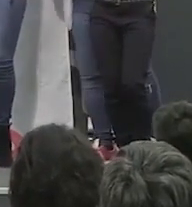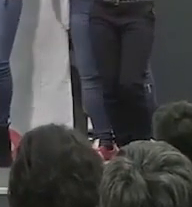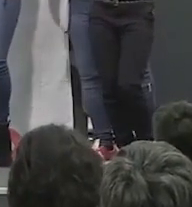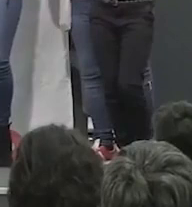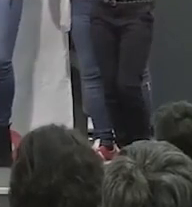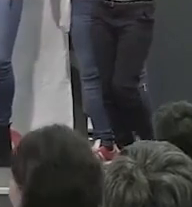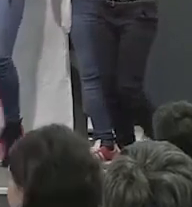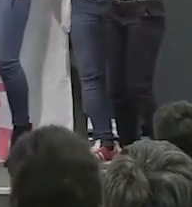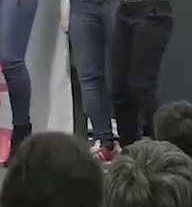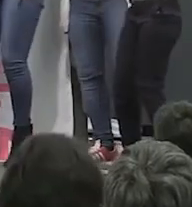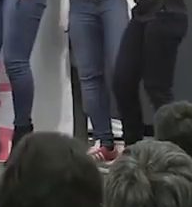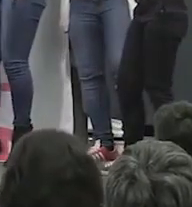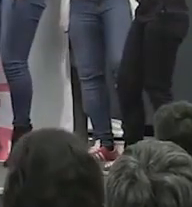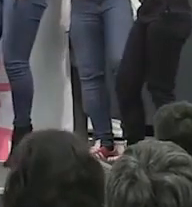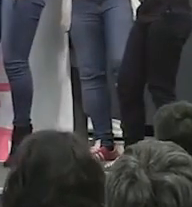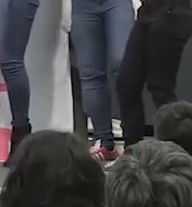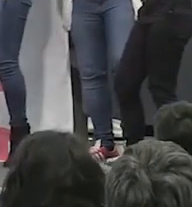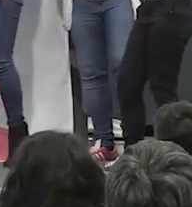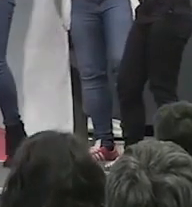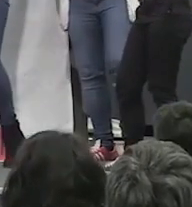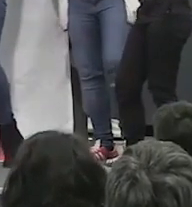Sin